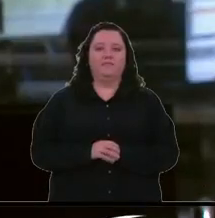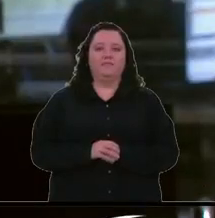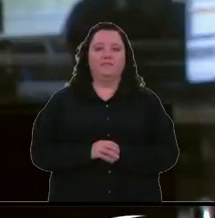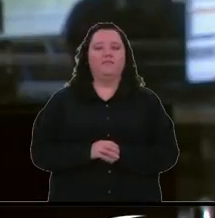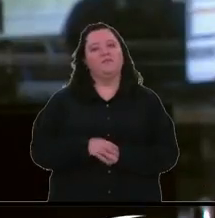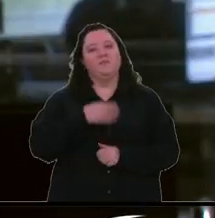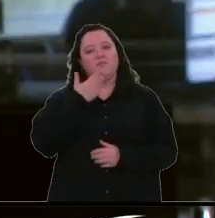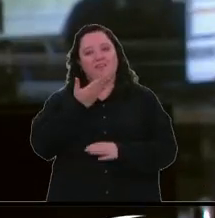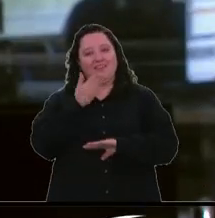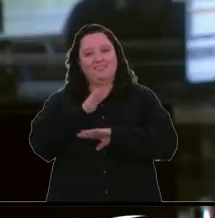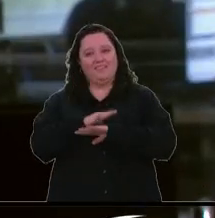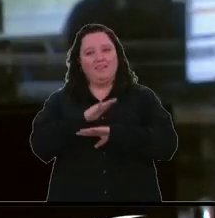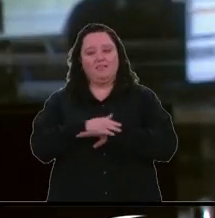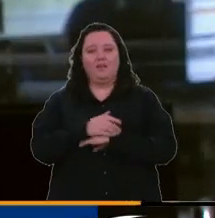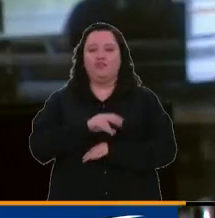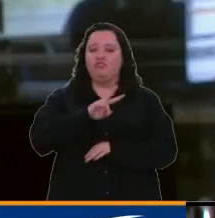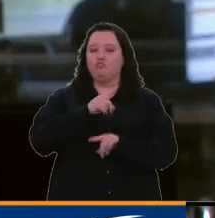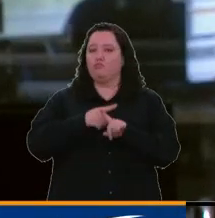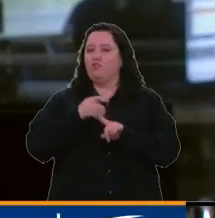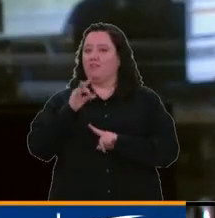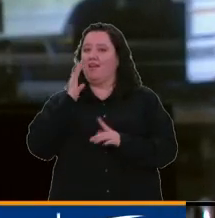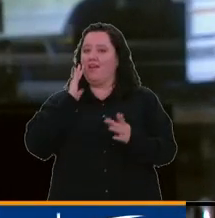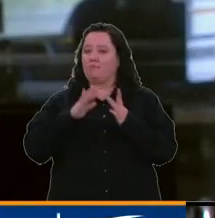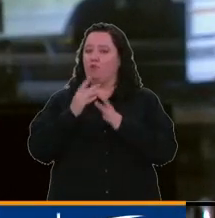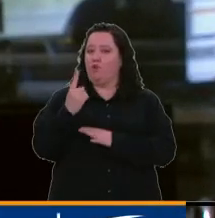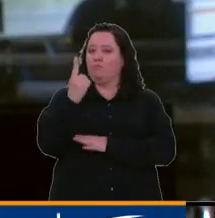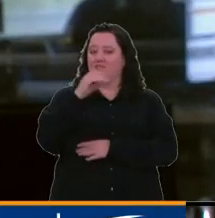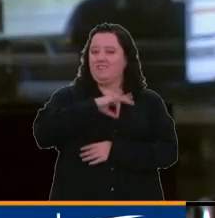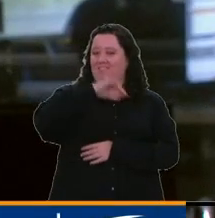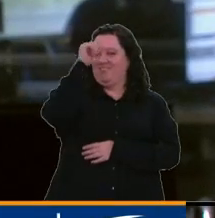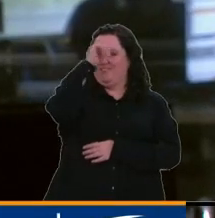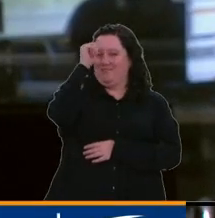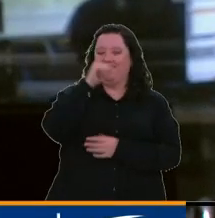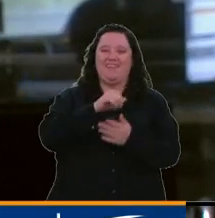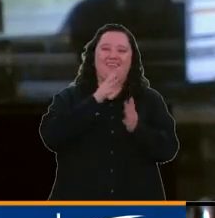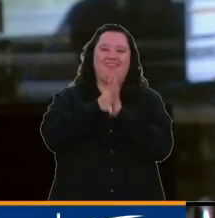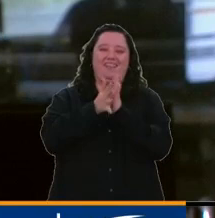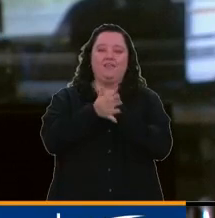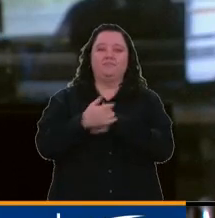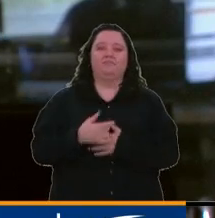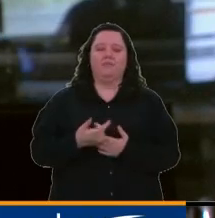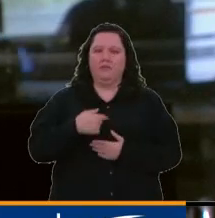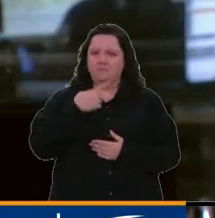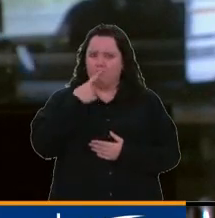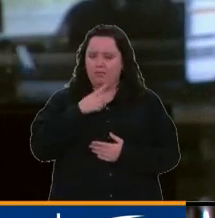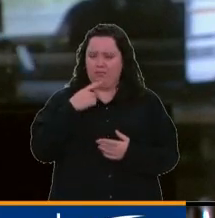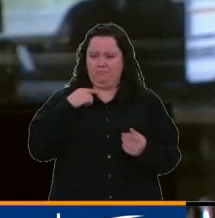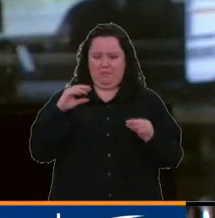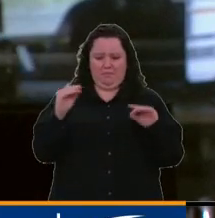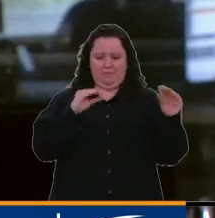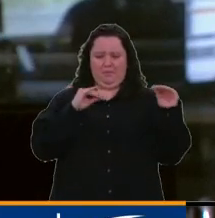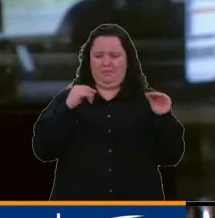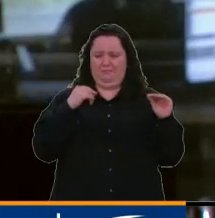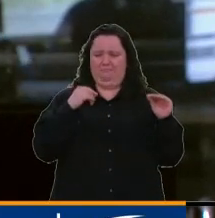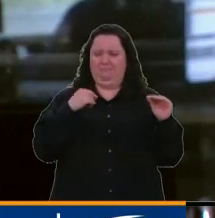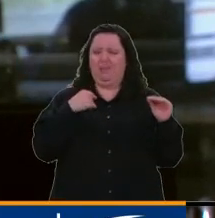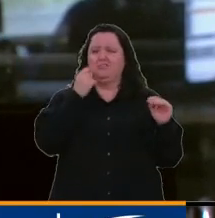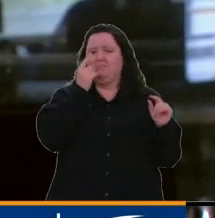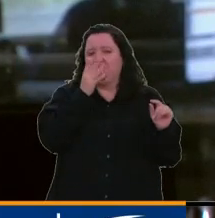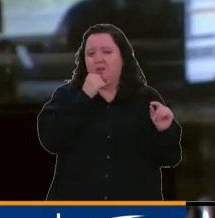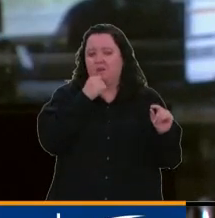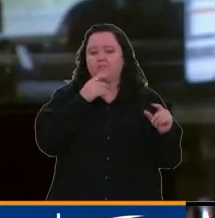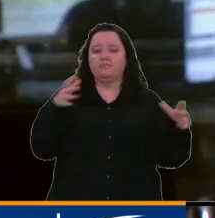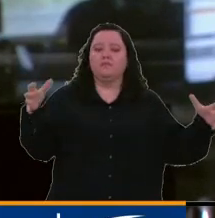Buenas tardes, activamos el 2x3 de la política en el fin de semana y arrancamos con esta polémica de no creer y que tampoco sorprende, los